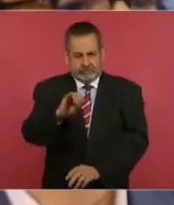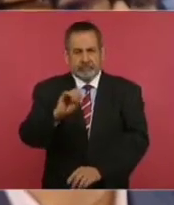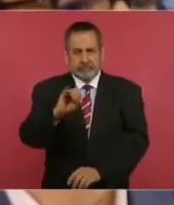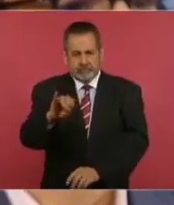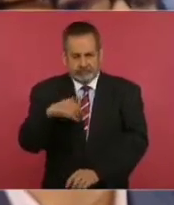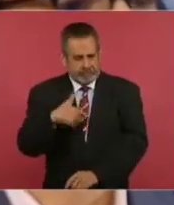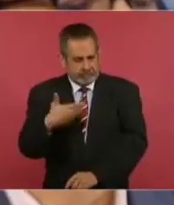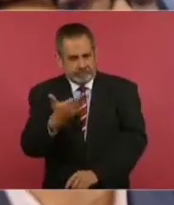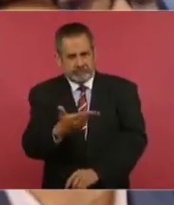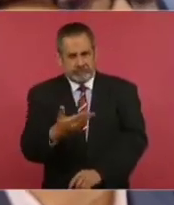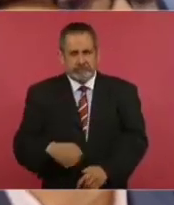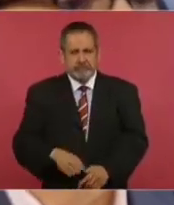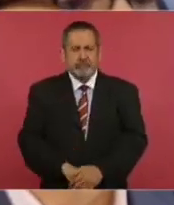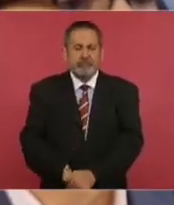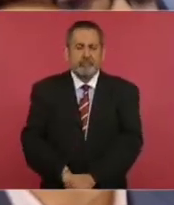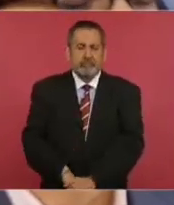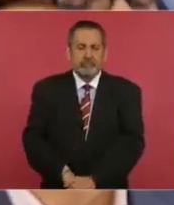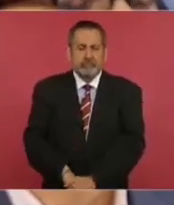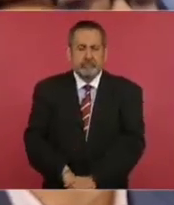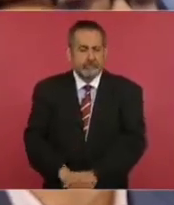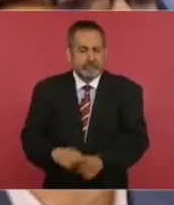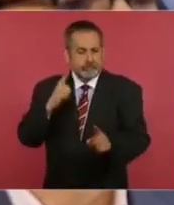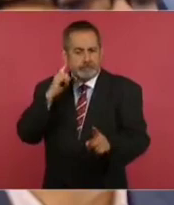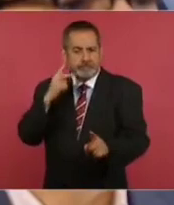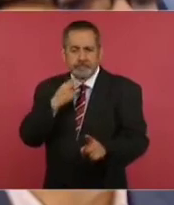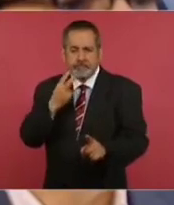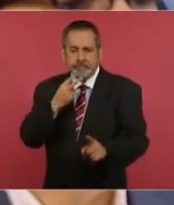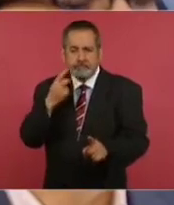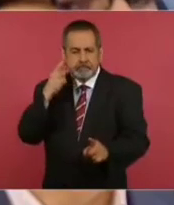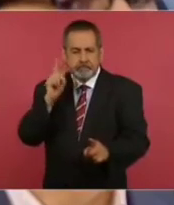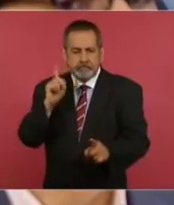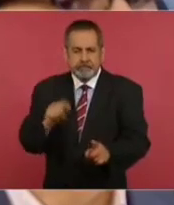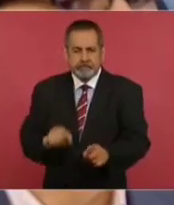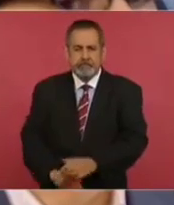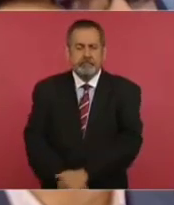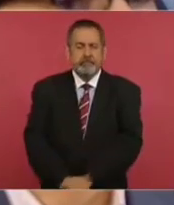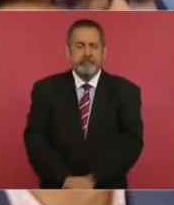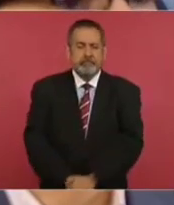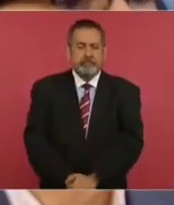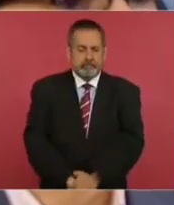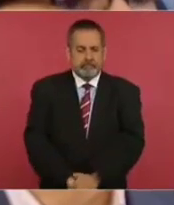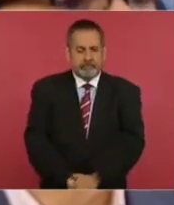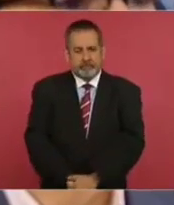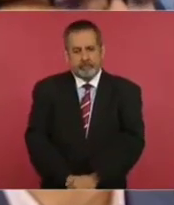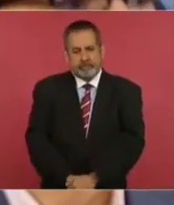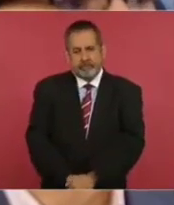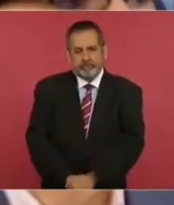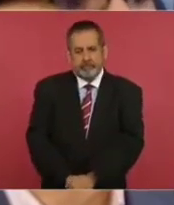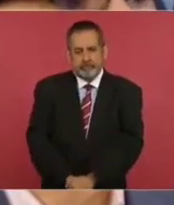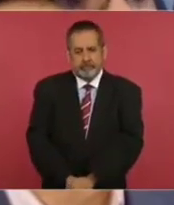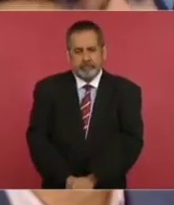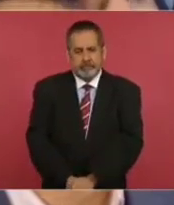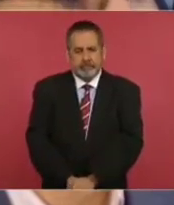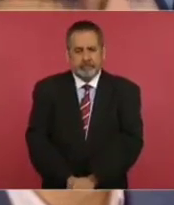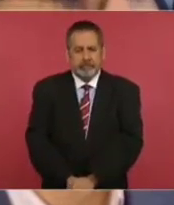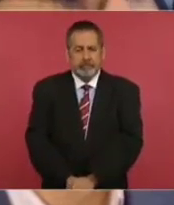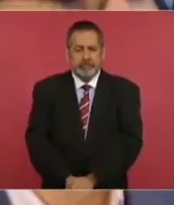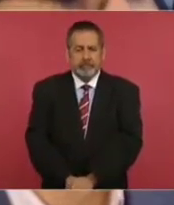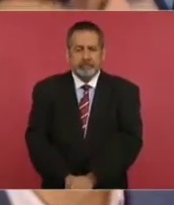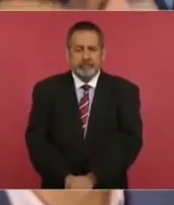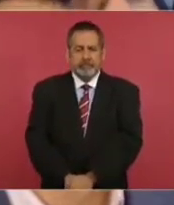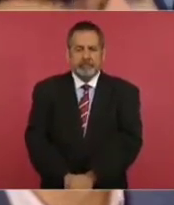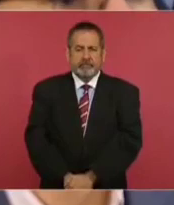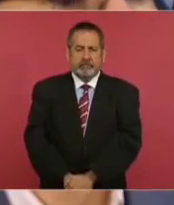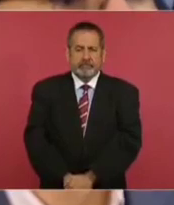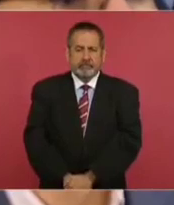pidiendo. ¿Qué diría el SAT, qué diría la Tesorería, qué diría el secretario de Hacienda para empezar a trabajar y la conformación del comité de parte de presidente?